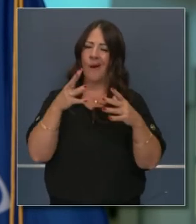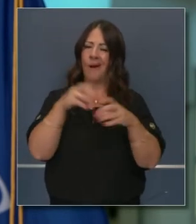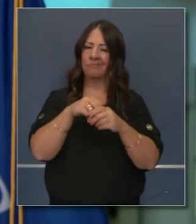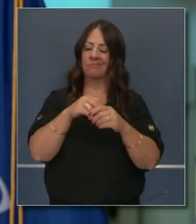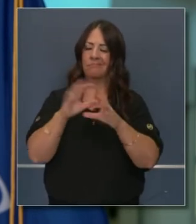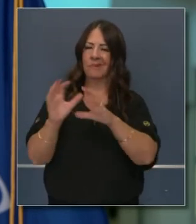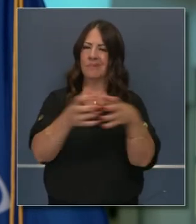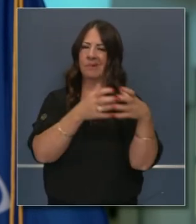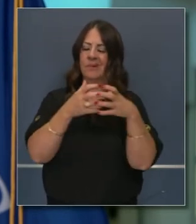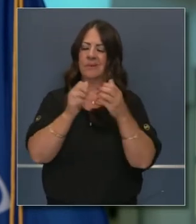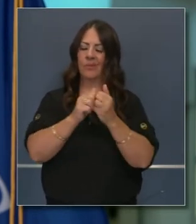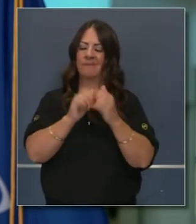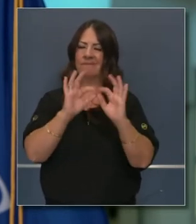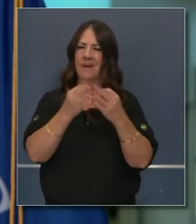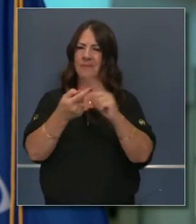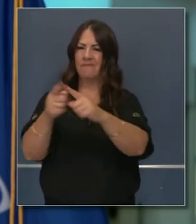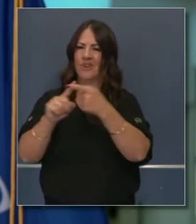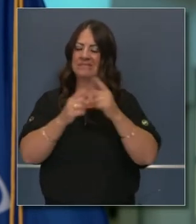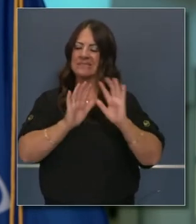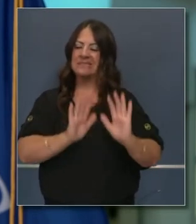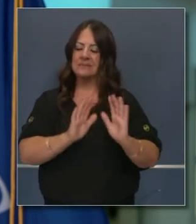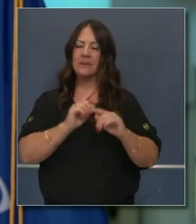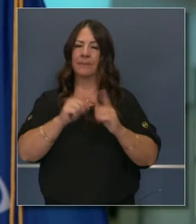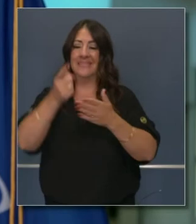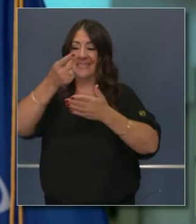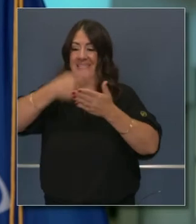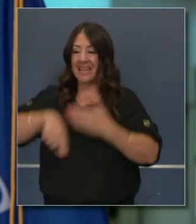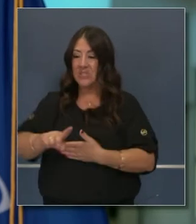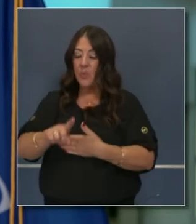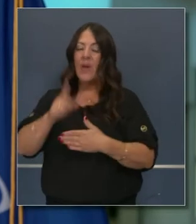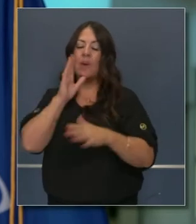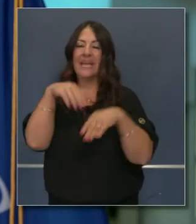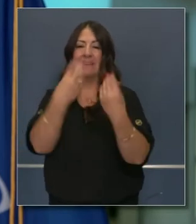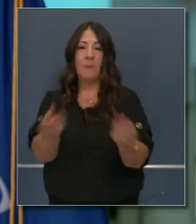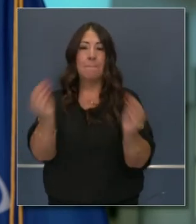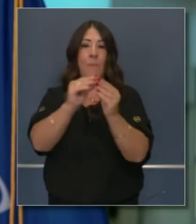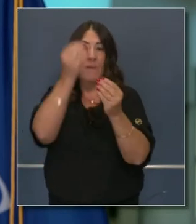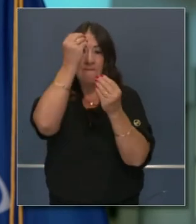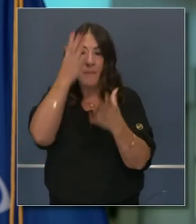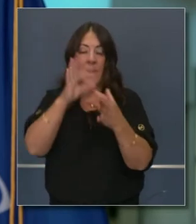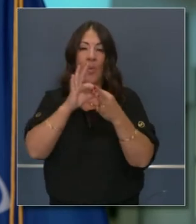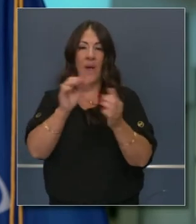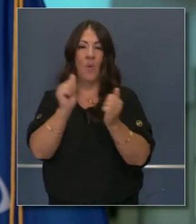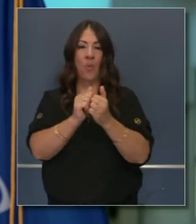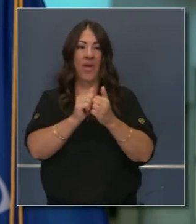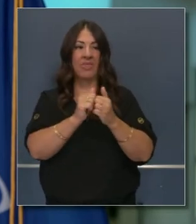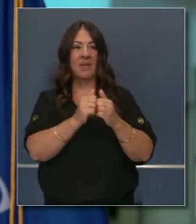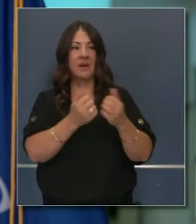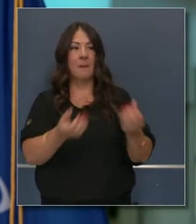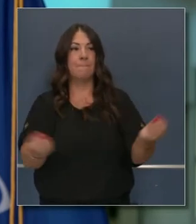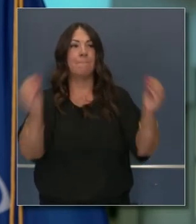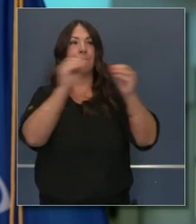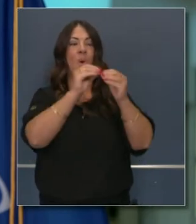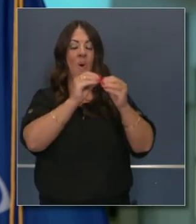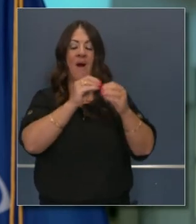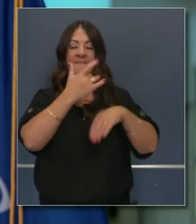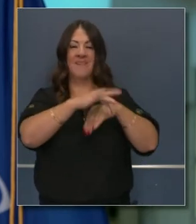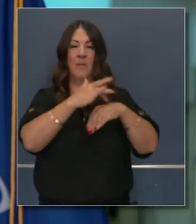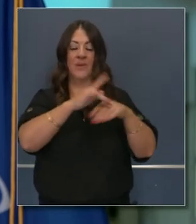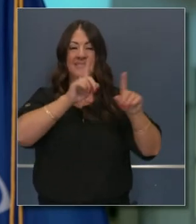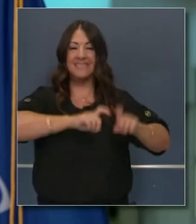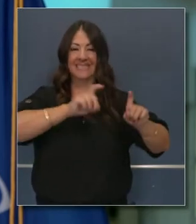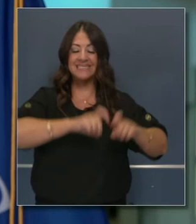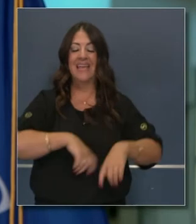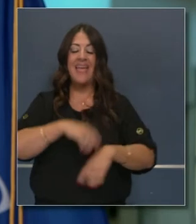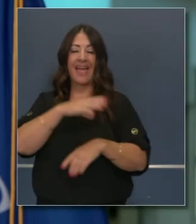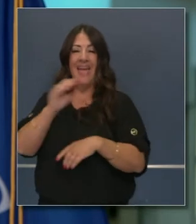encerrados con otras personas y debemos prepararnos. Y vamos a anunciar la semana próxima qué pasará con las pruebas diagnósticas y